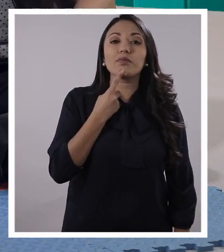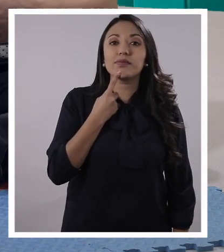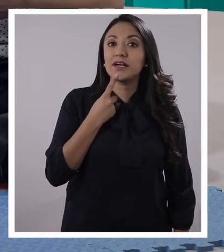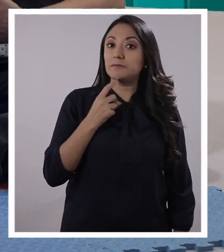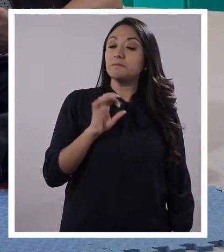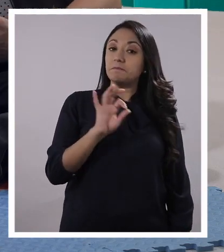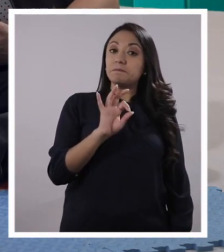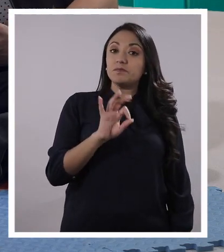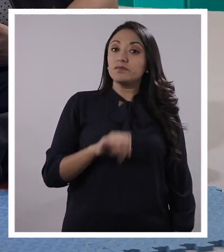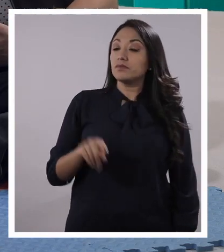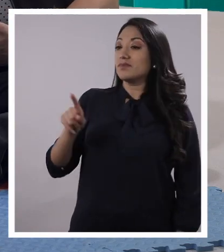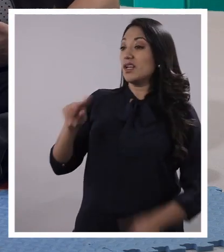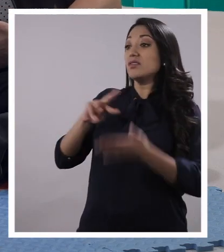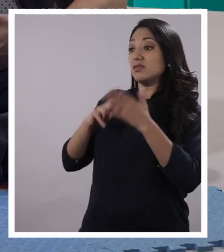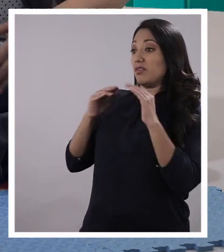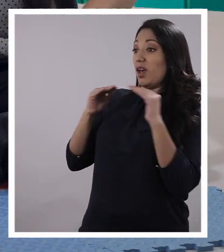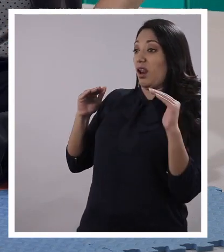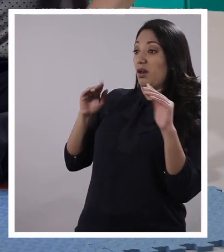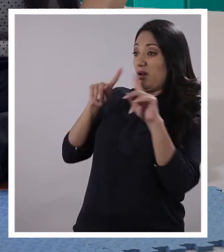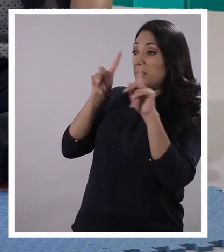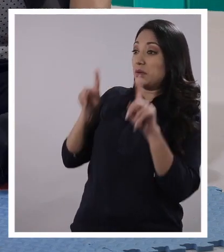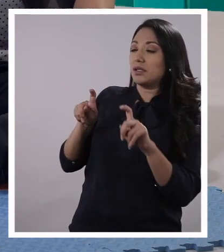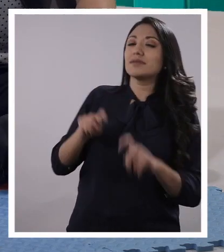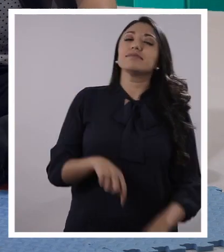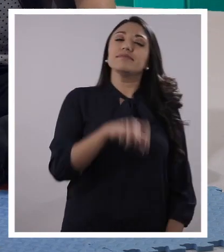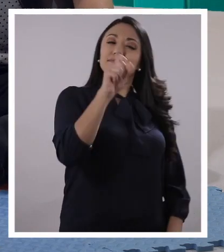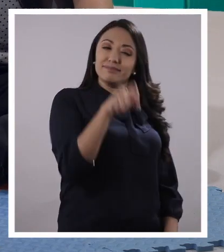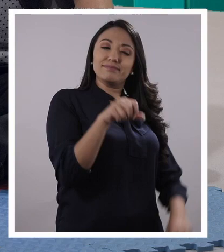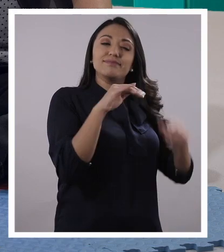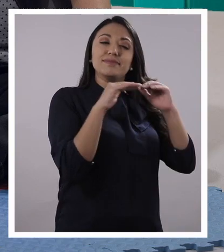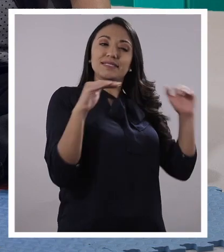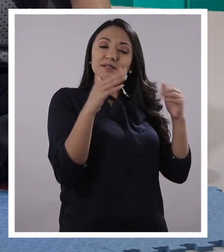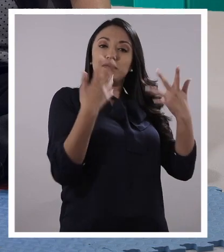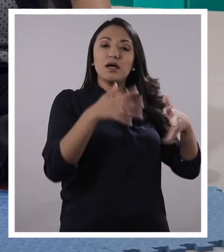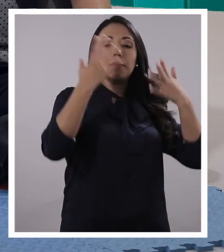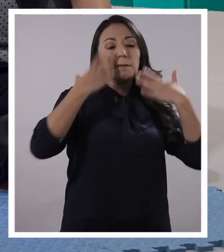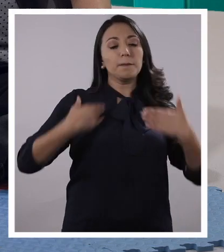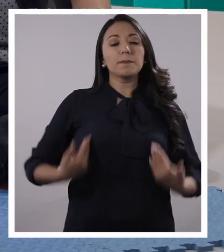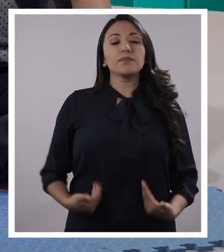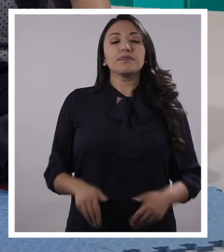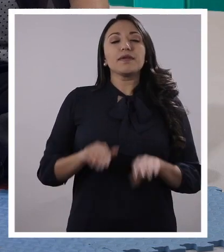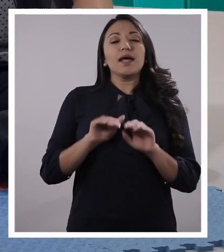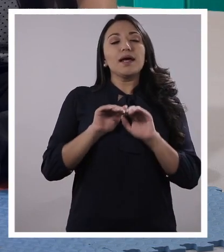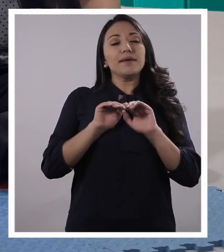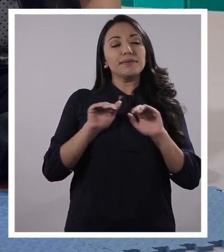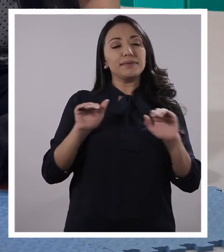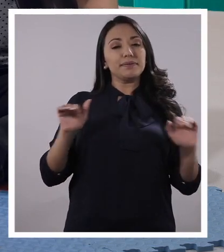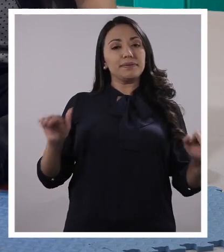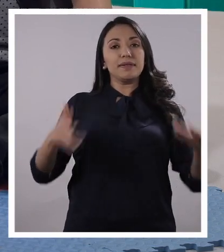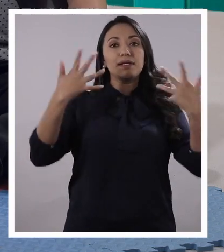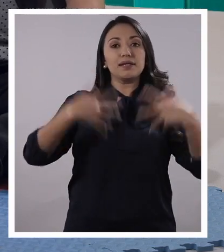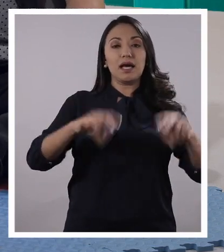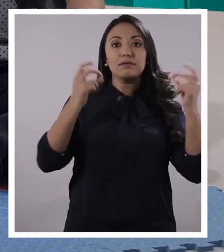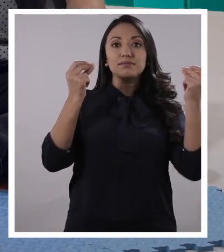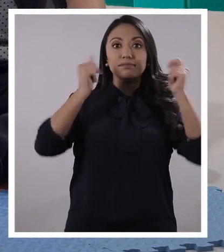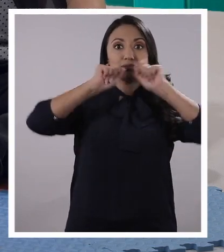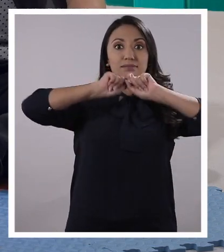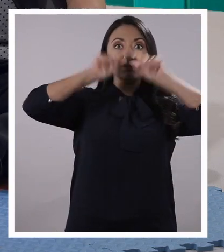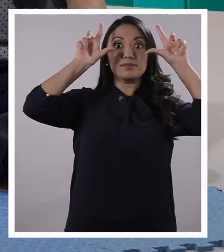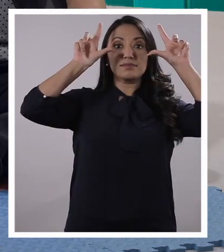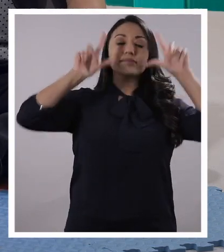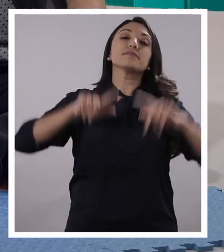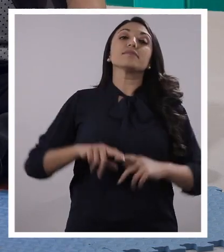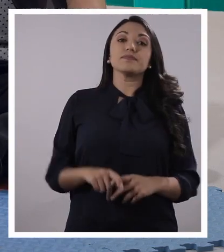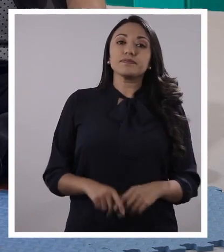Exactamente. ¿Y así estamos en equilibrio? Estamos en equilibrio. Y como ya está nuestro cuerpo en equilibrio y despertamos nuestros cinco sentidos, ahora sí,